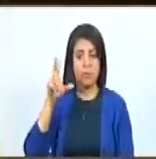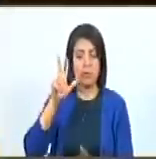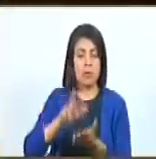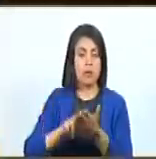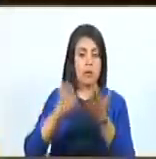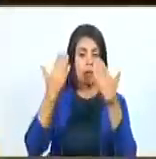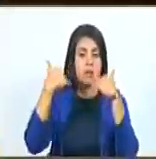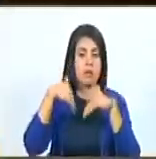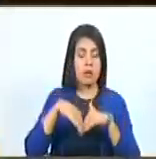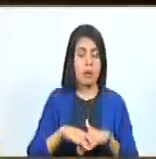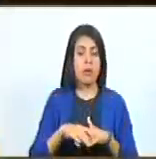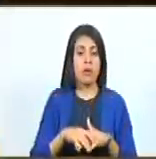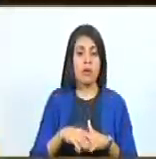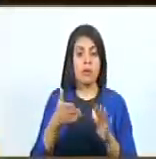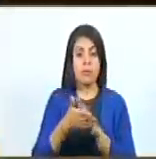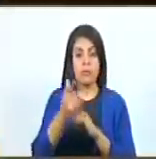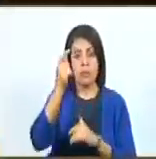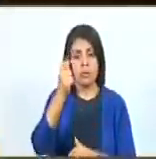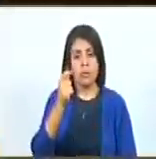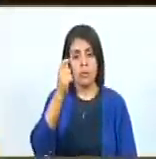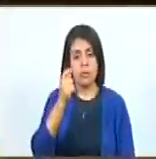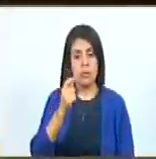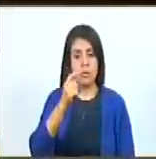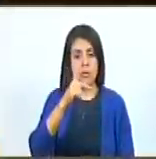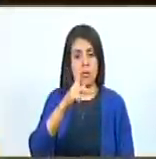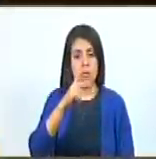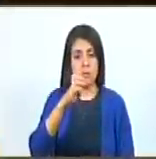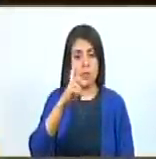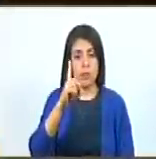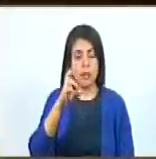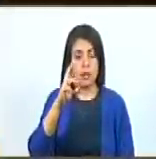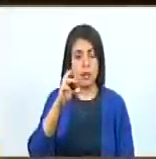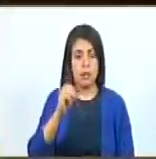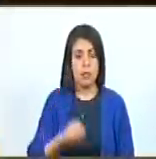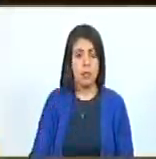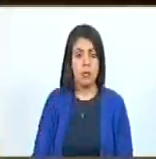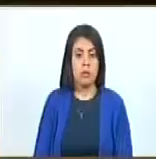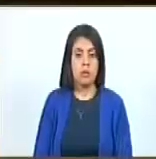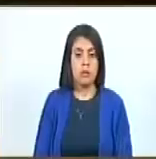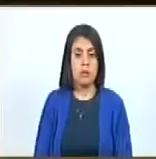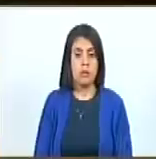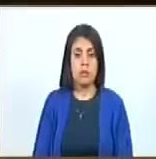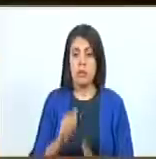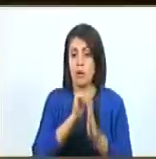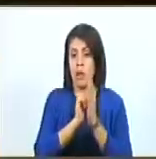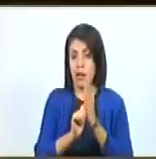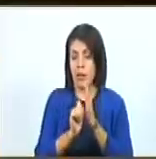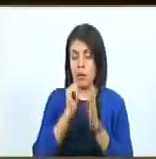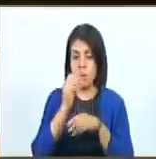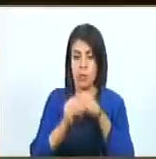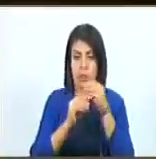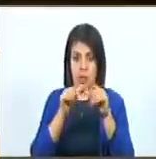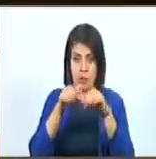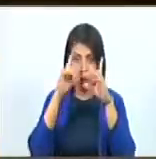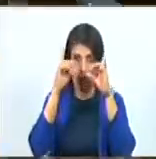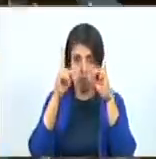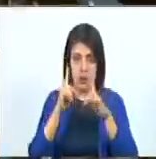Aprobado. Tiene la palabra el diputado Pedro Carreño sobre el artículo que se difirió.